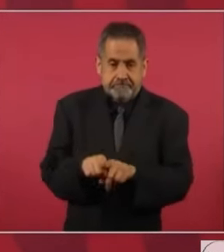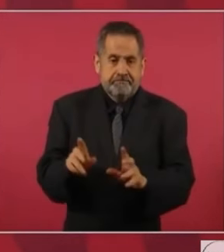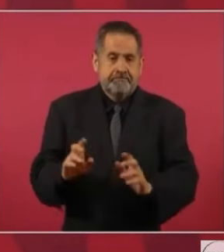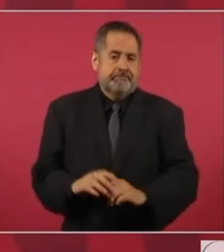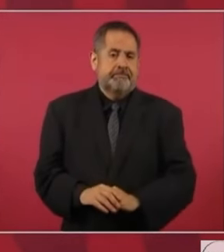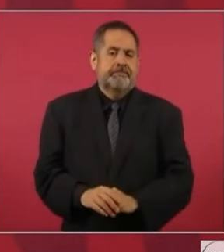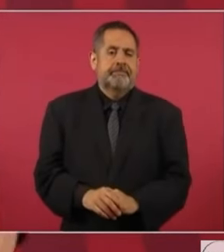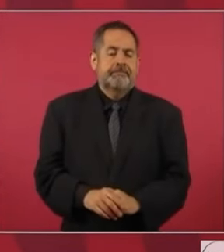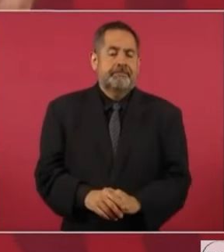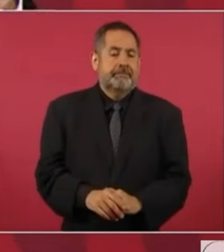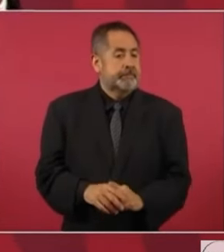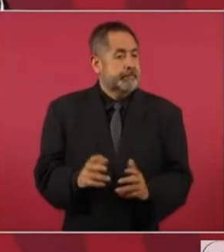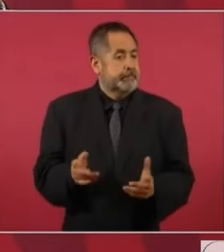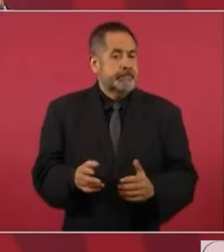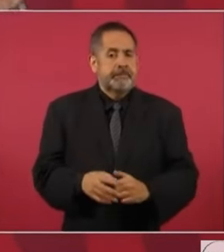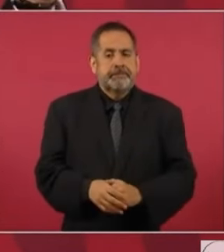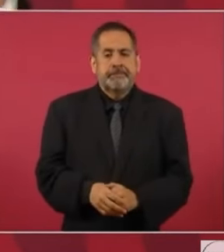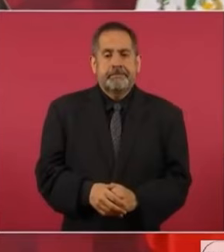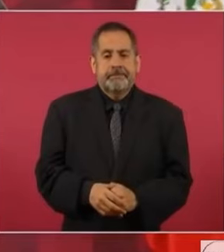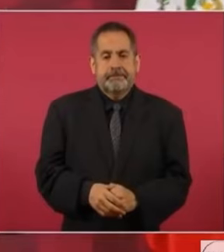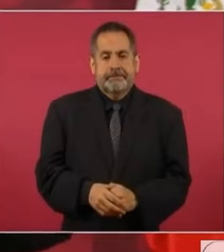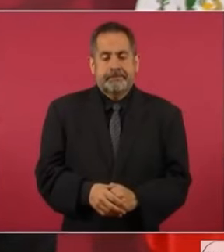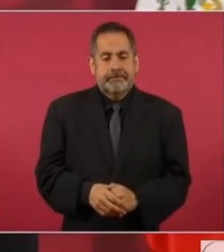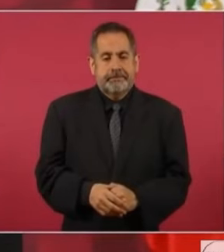Entonces, eso se explicó. Amén. Amén. Amén.